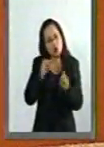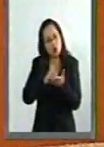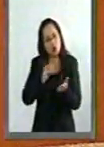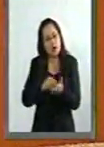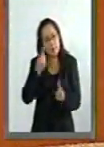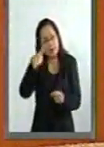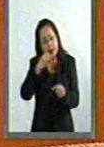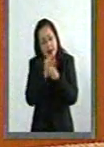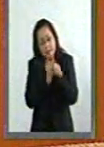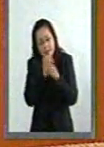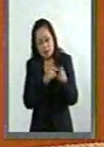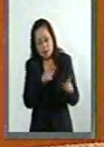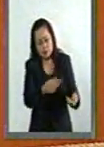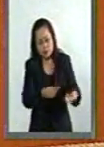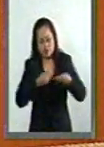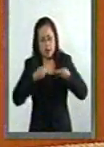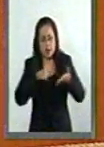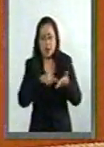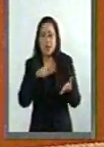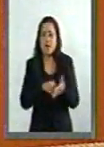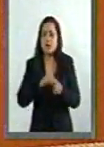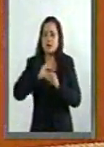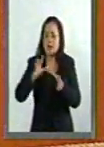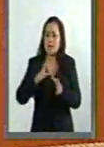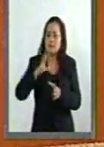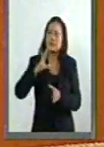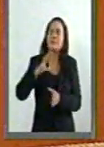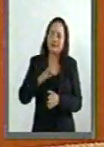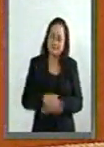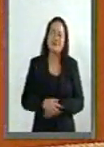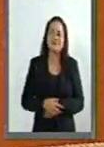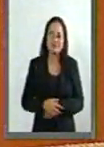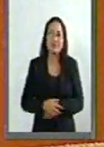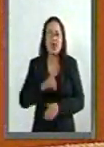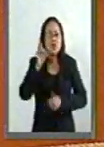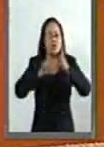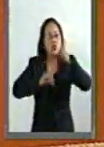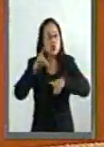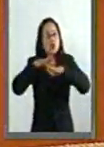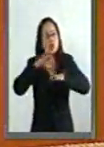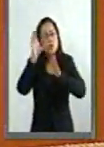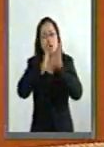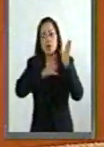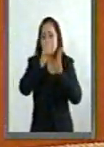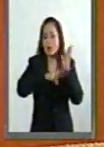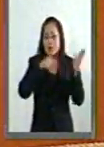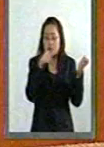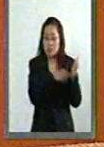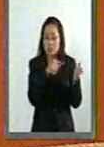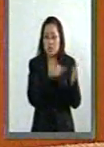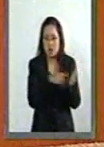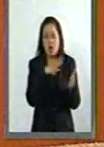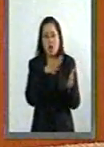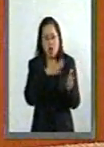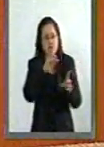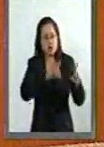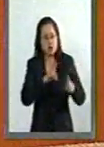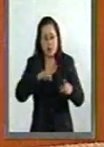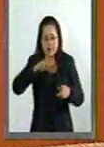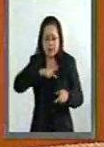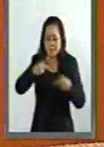investigación nos ha dejado claro que hay dudas respecto al currículum que desde mi punto personal